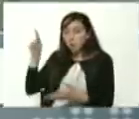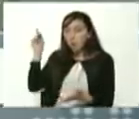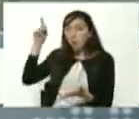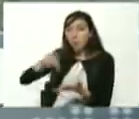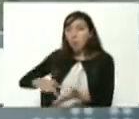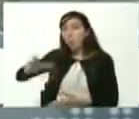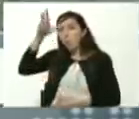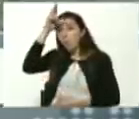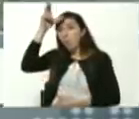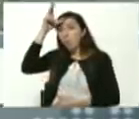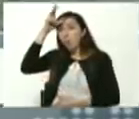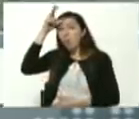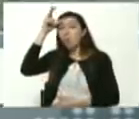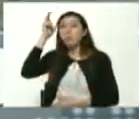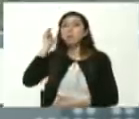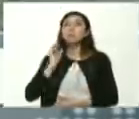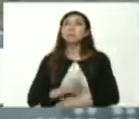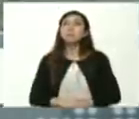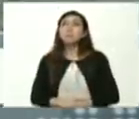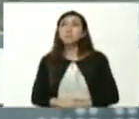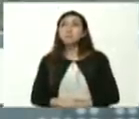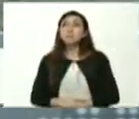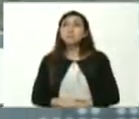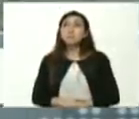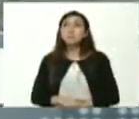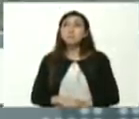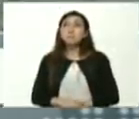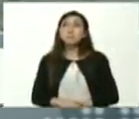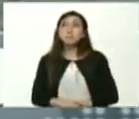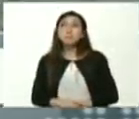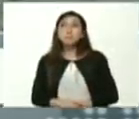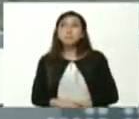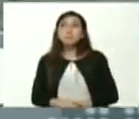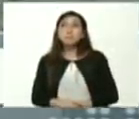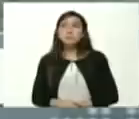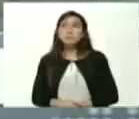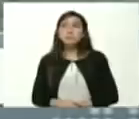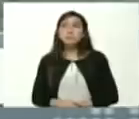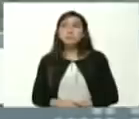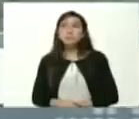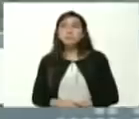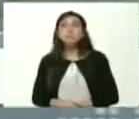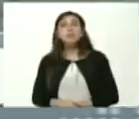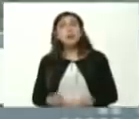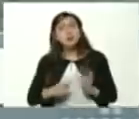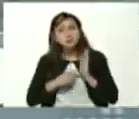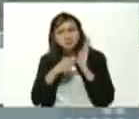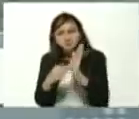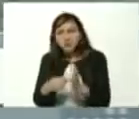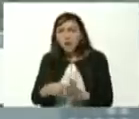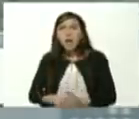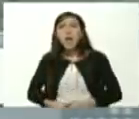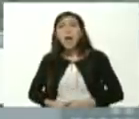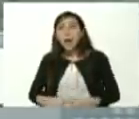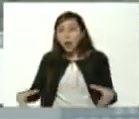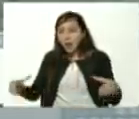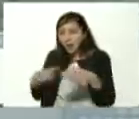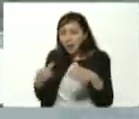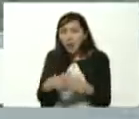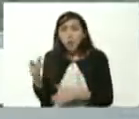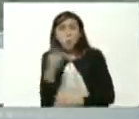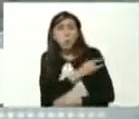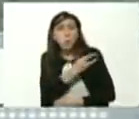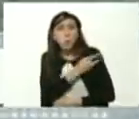Coro Coro Coro allá en el estado Falcón para que ustedes vean las brigadas universitarias